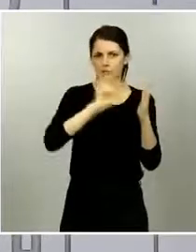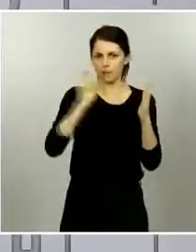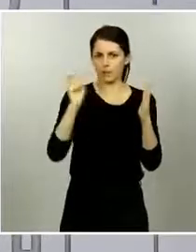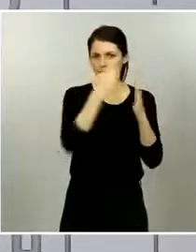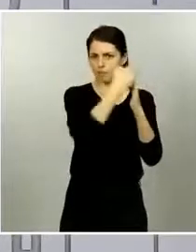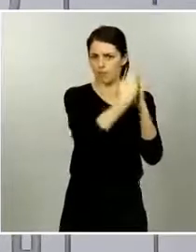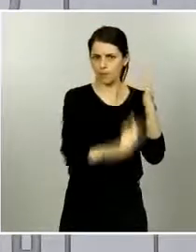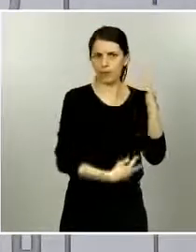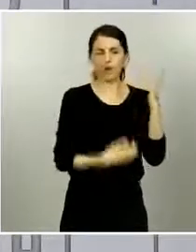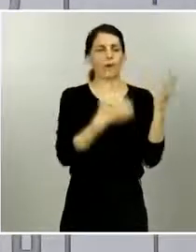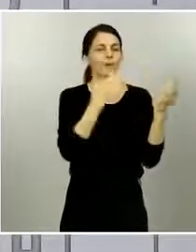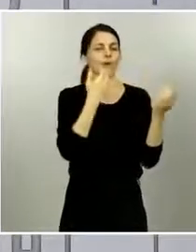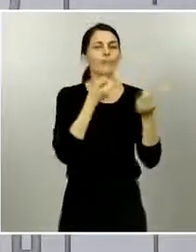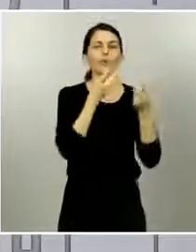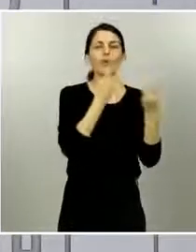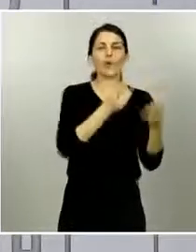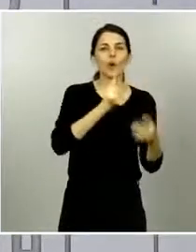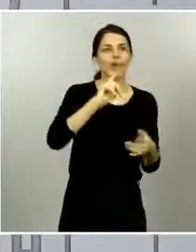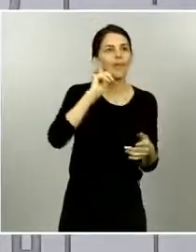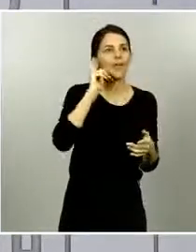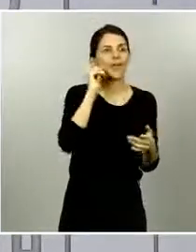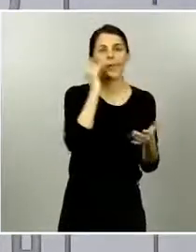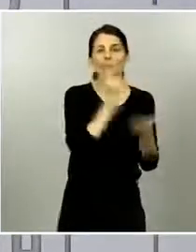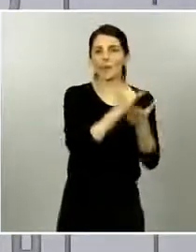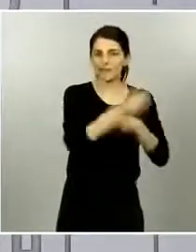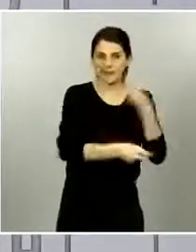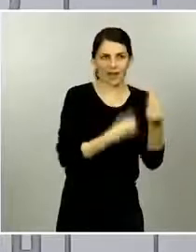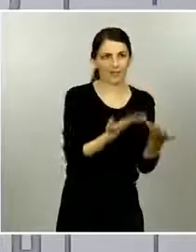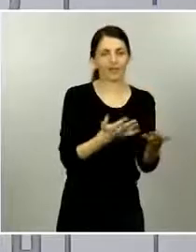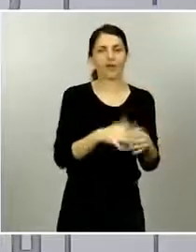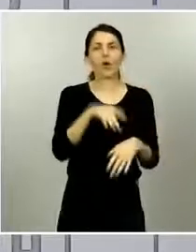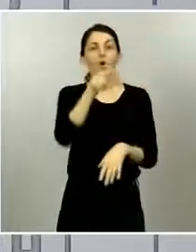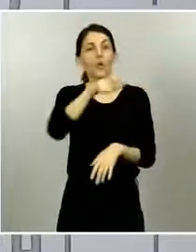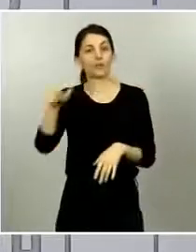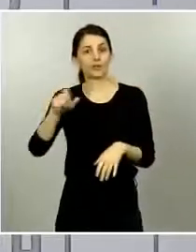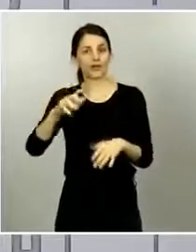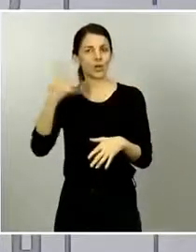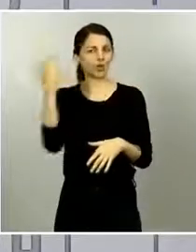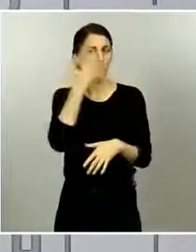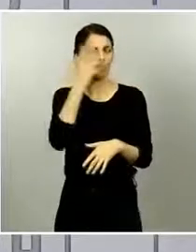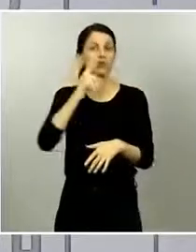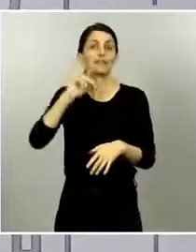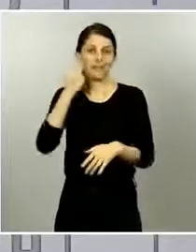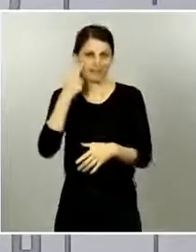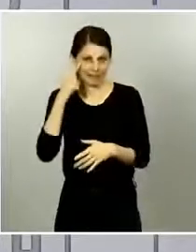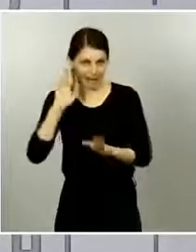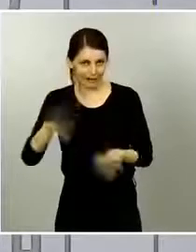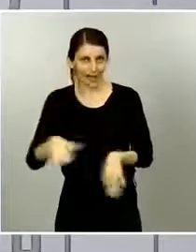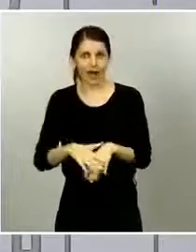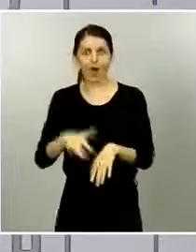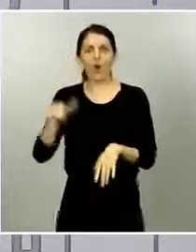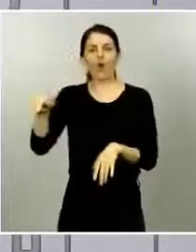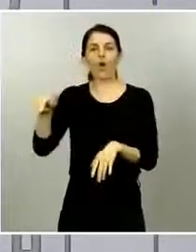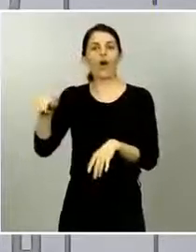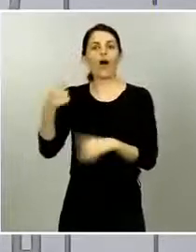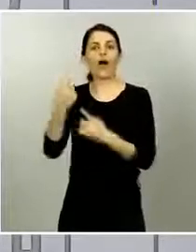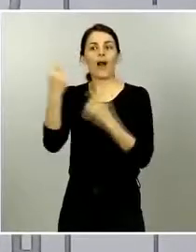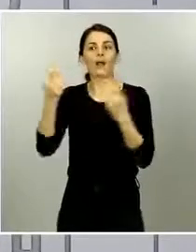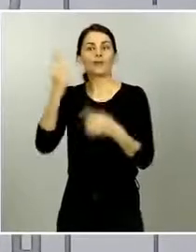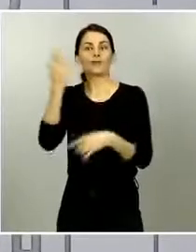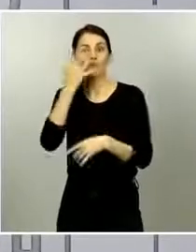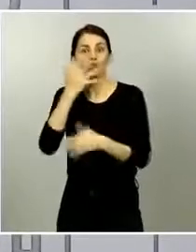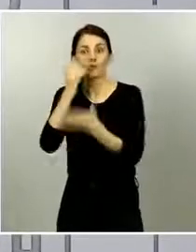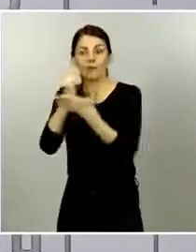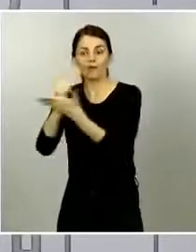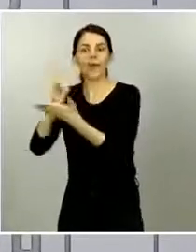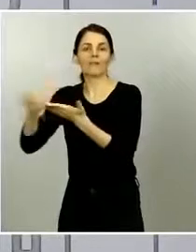tiene que valorar también en tanto en cuanto al número de pruebas que se hacen en tanto en cuanto el número de sospechos los que se detectan en tanto en